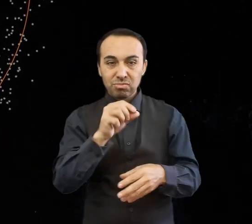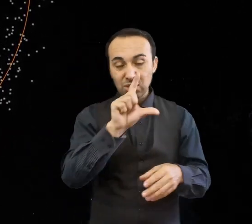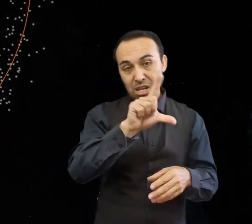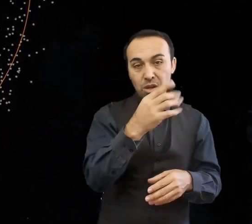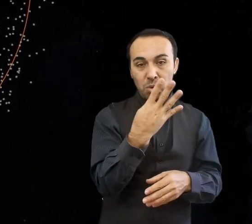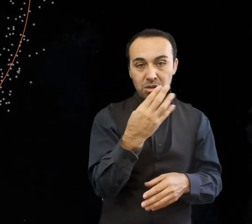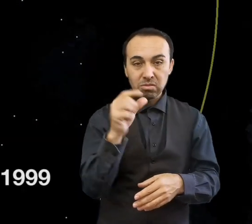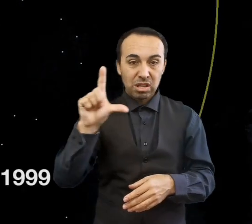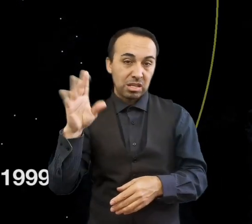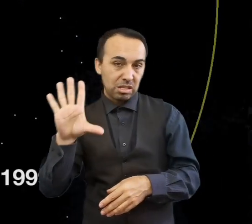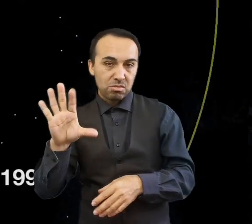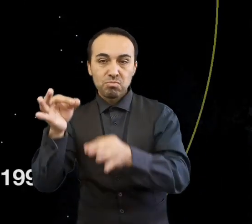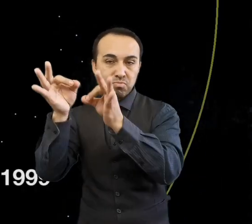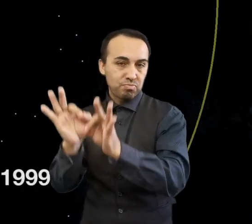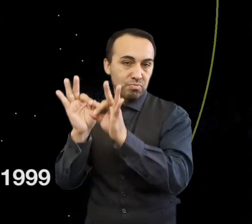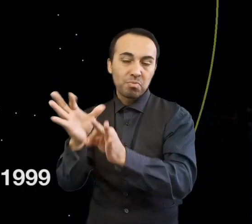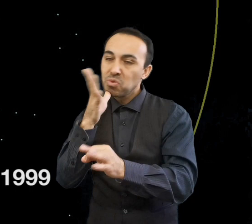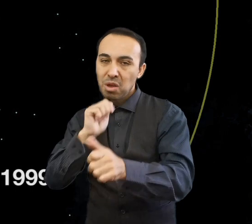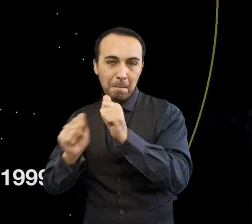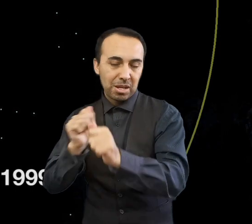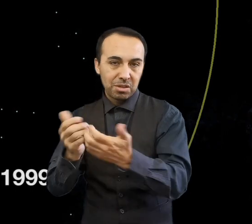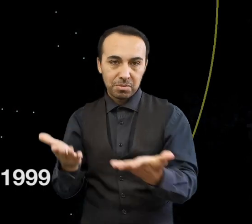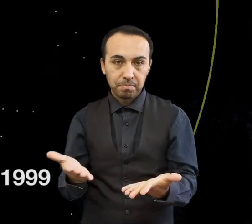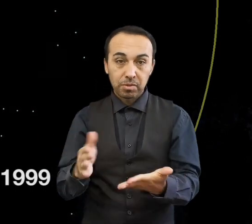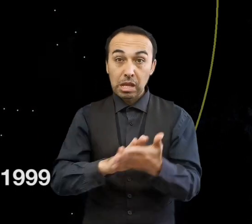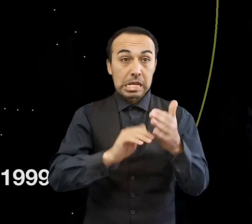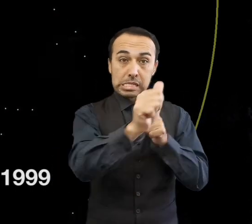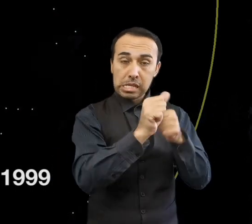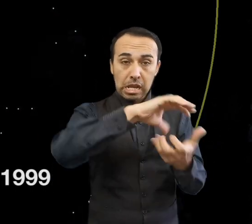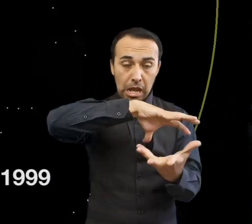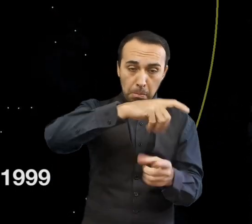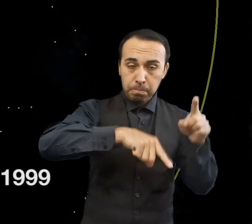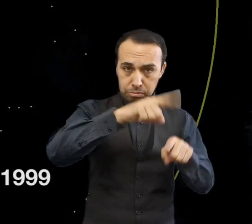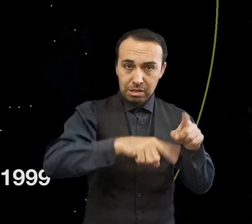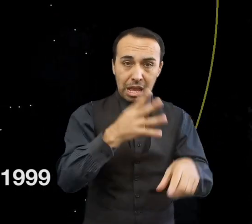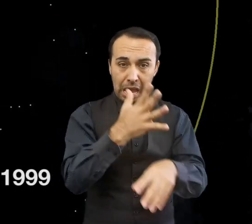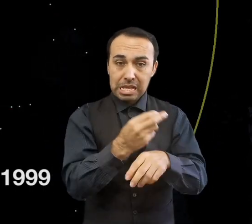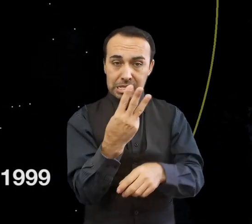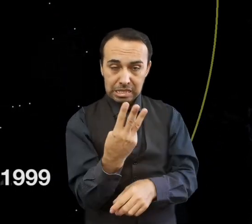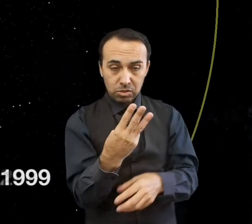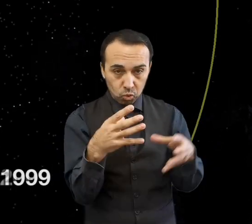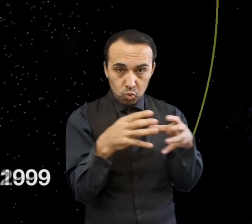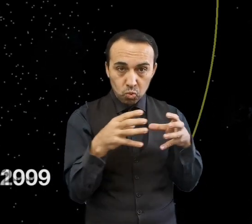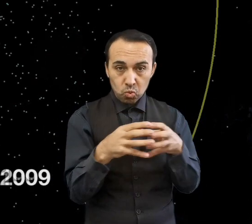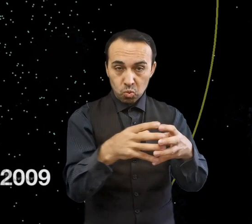Próximos a la Tierra, tenemos tres grupos de asteroides con órbitas muy similares a la de nuestro planeta. Los asteroides Atom,